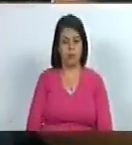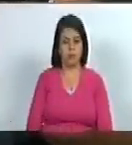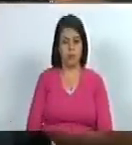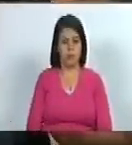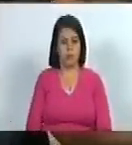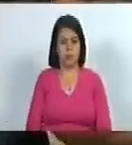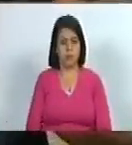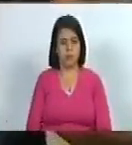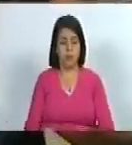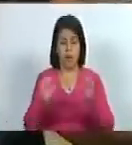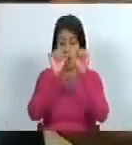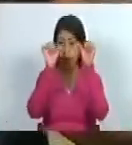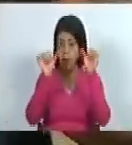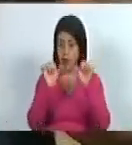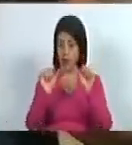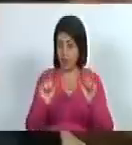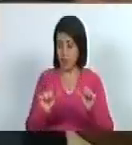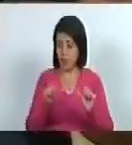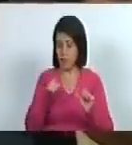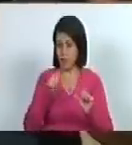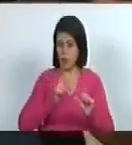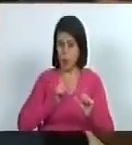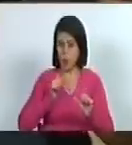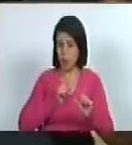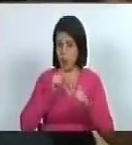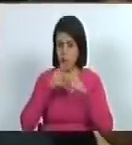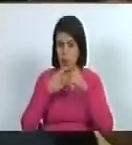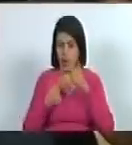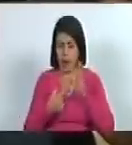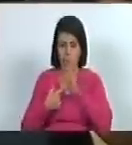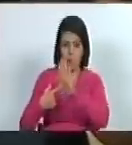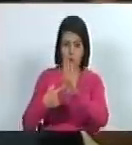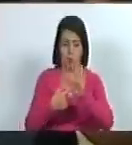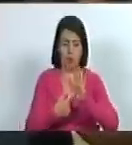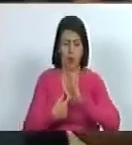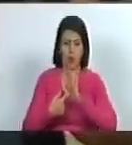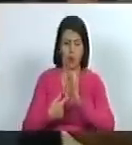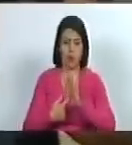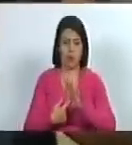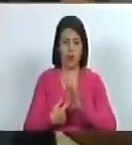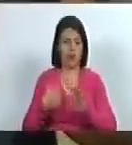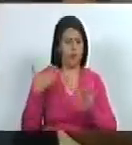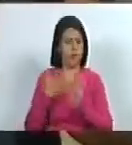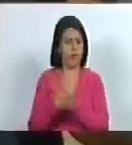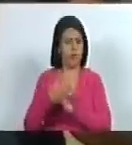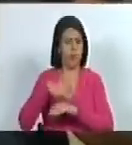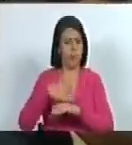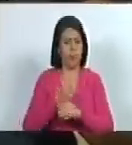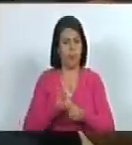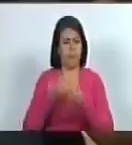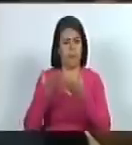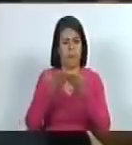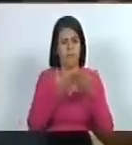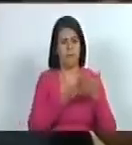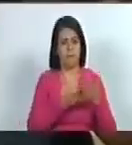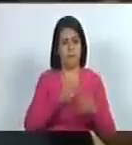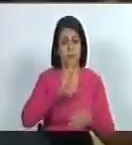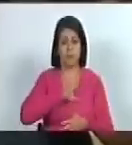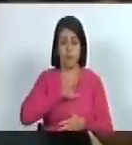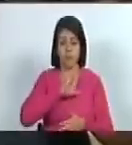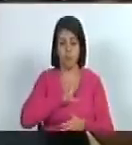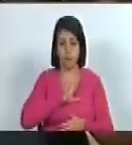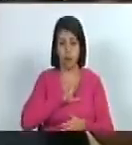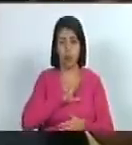el arte sea cual sea su expresión consiste en dar en si mismo